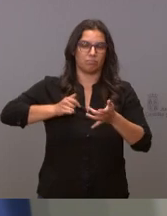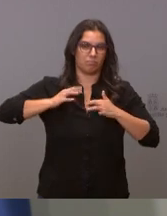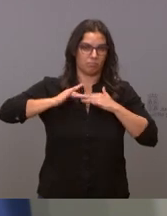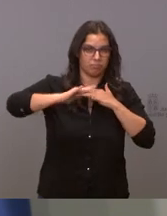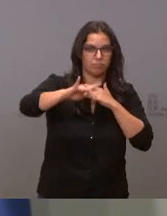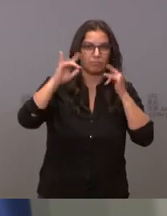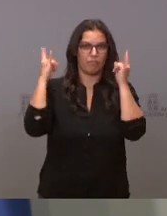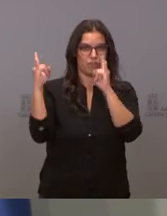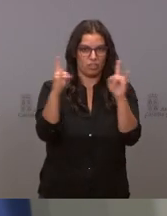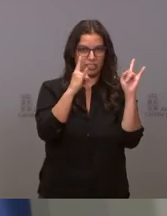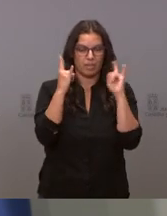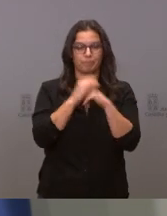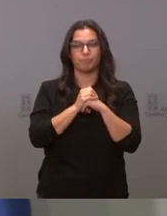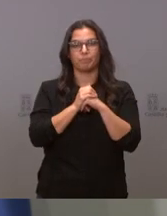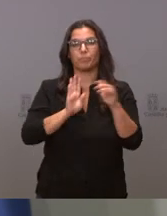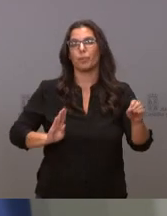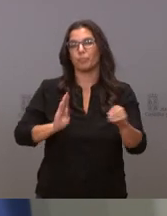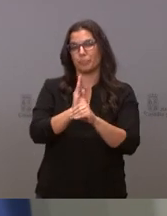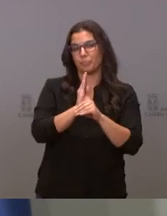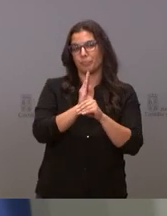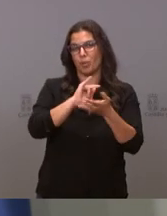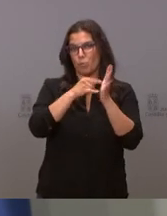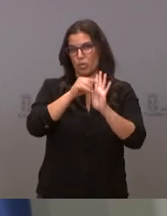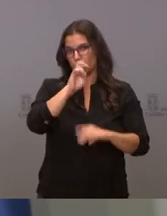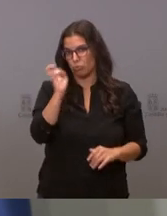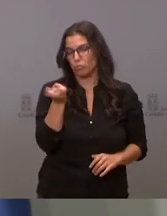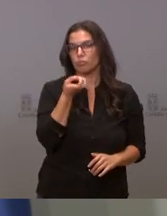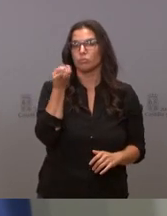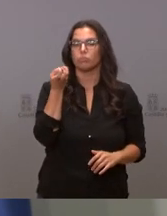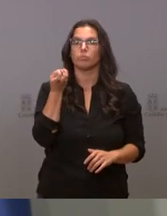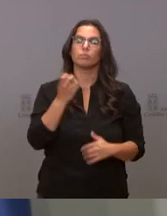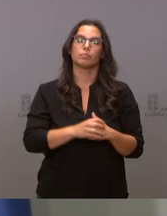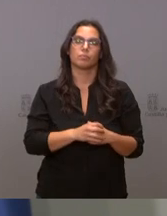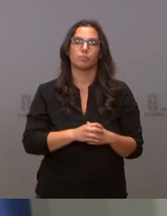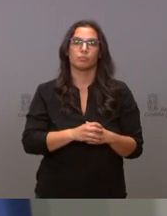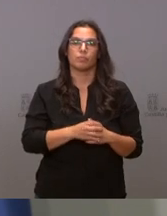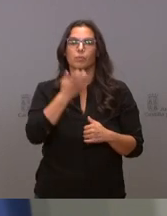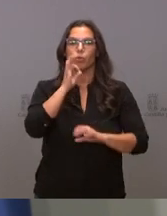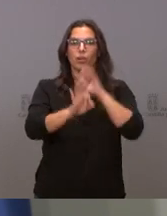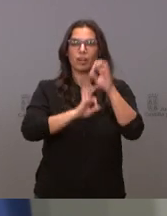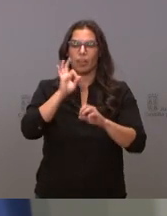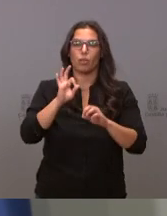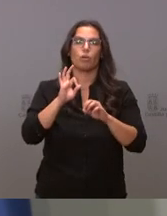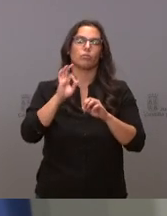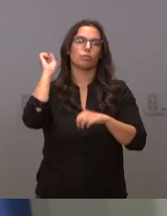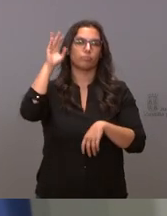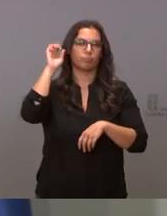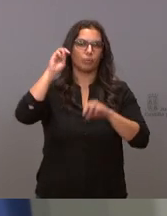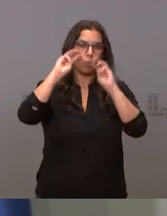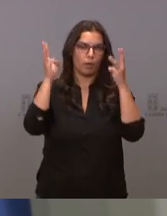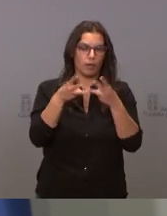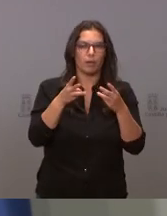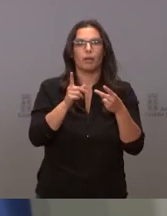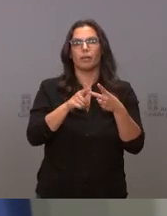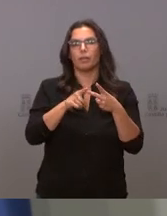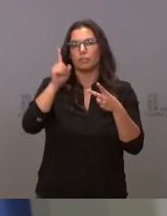a subvencionar una serie de proyectos, como la organización de webinarios, actuaciones piloto, que se van a